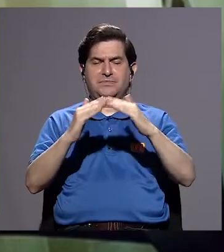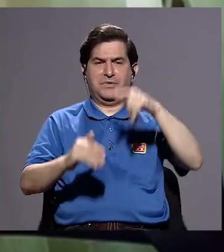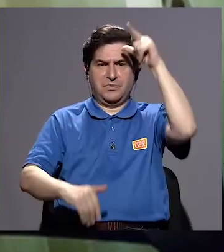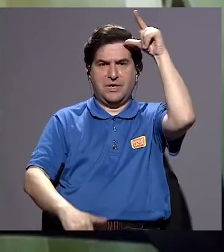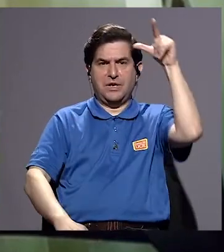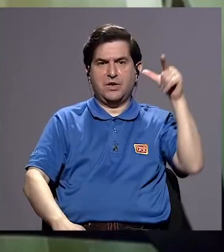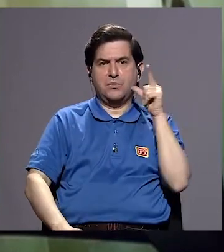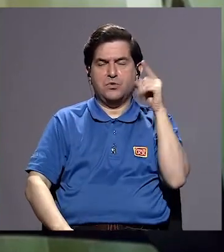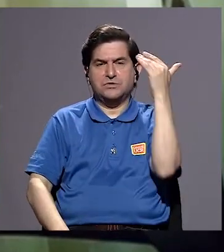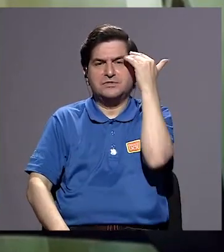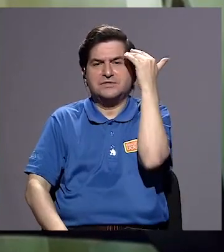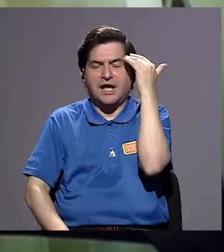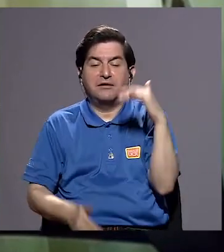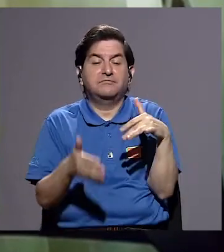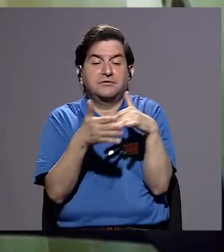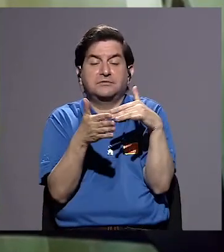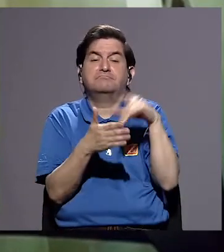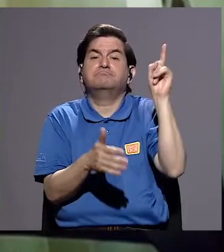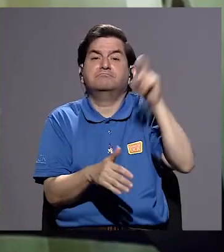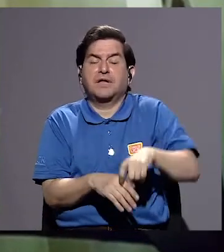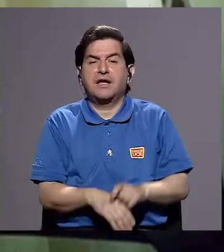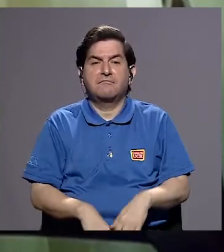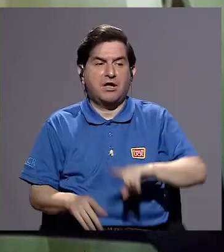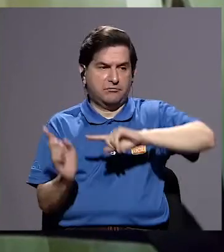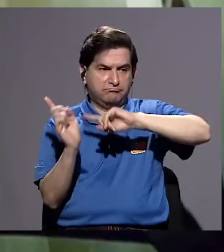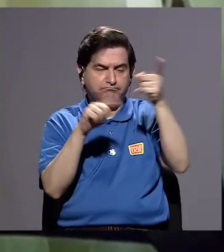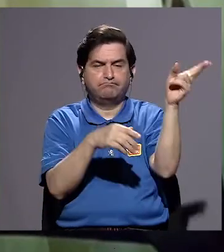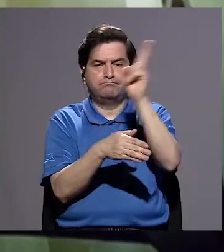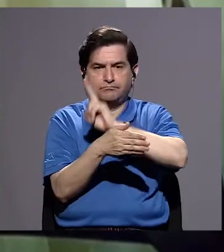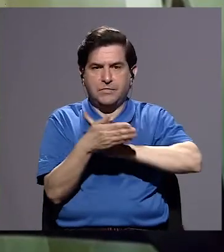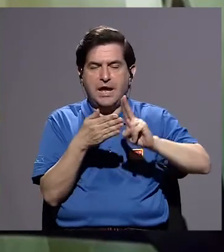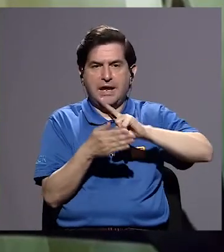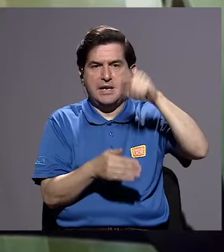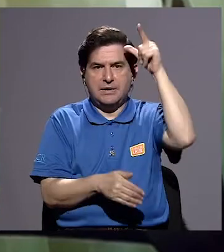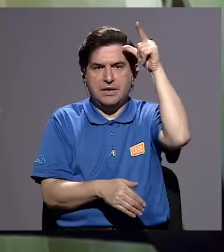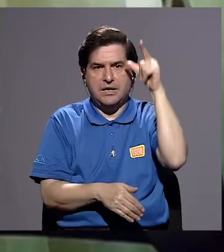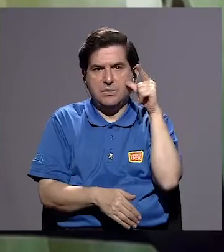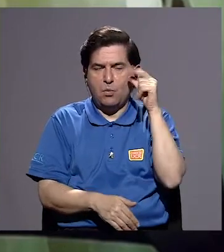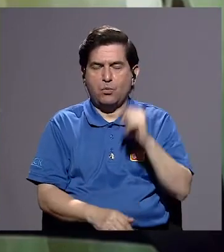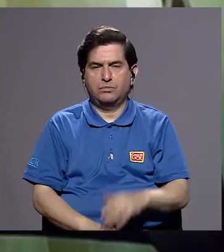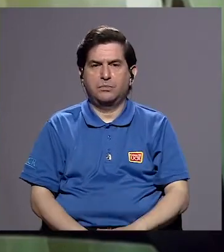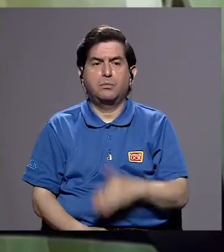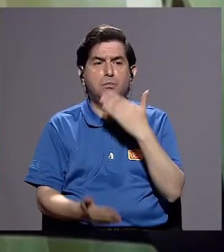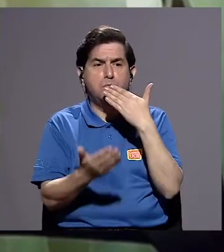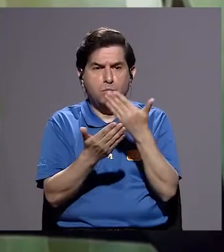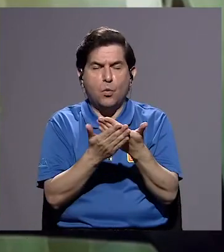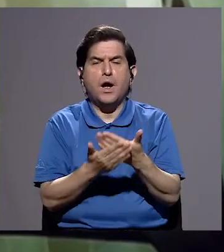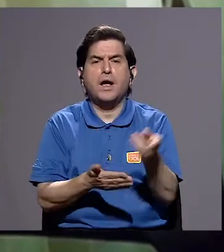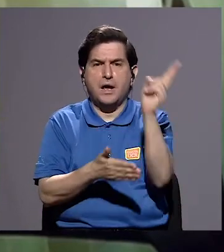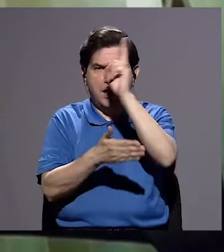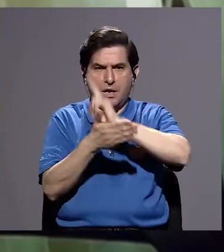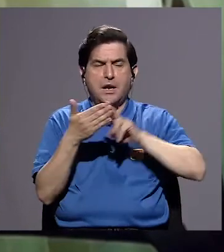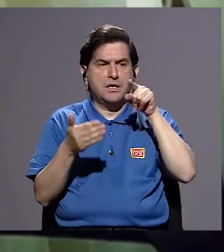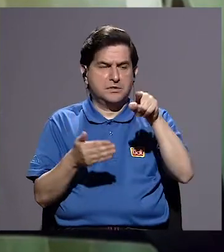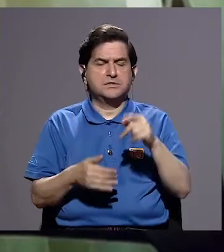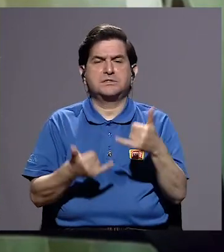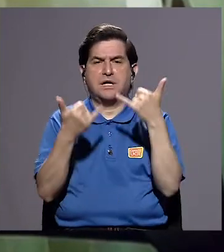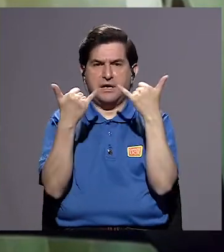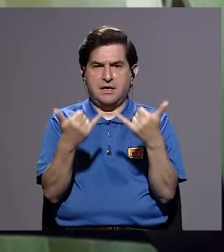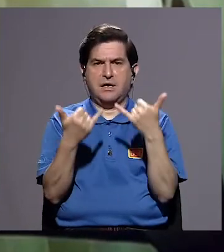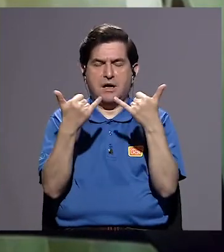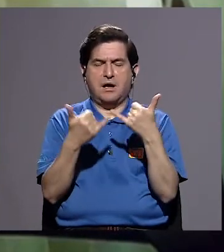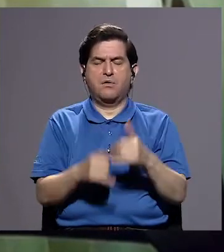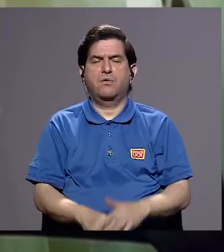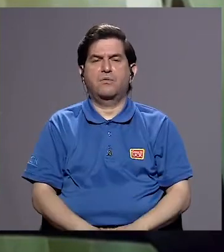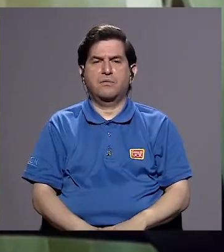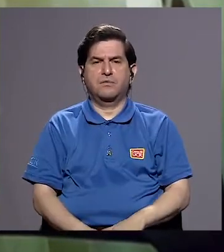saben que tienen que estudiar y que ir a la Universidad de Limón, que son muy buenas las universidades que están ahora